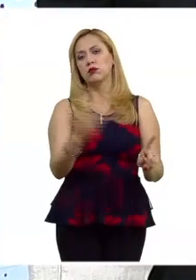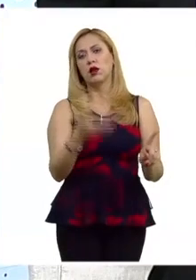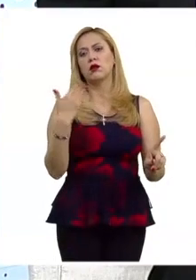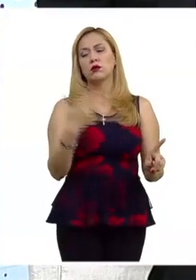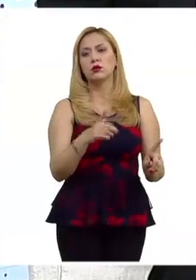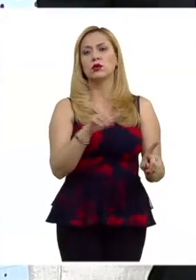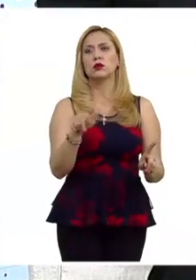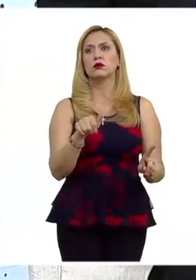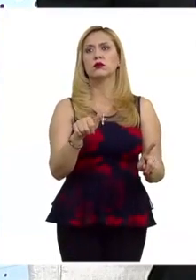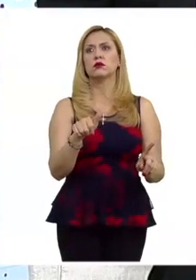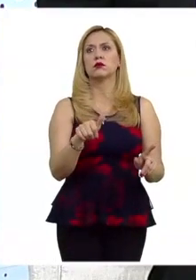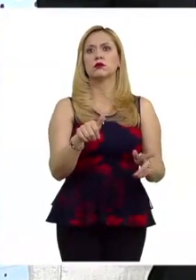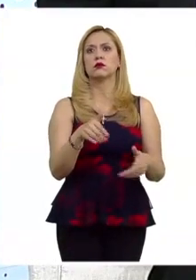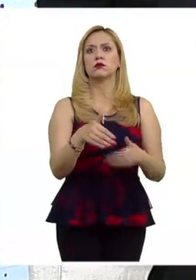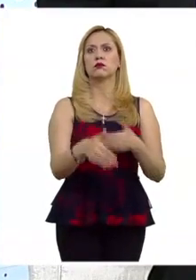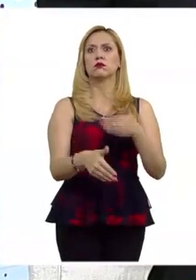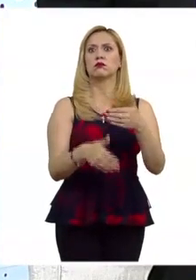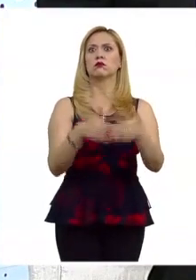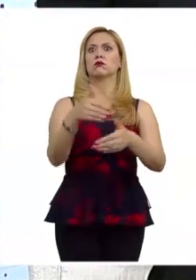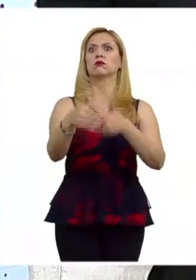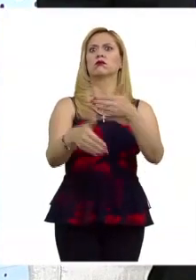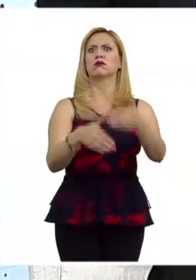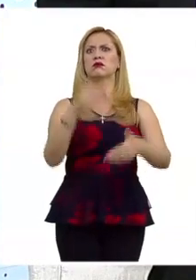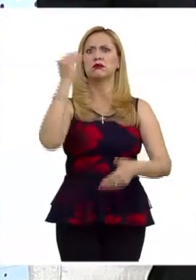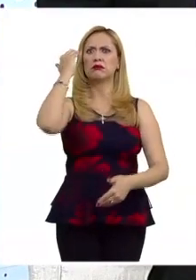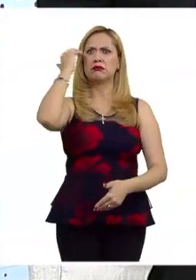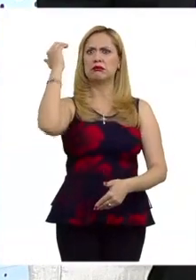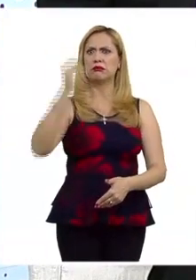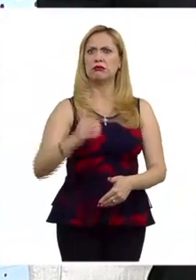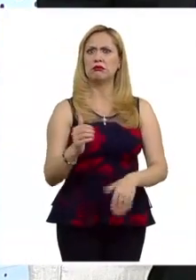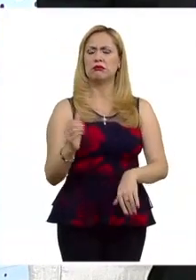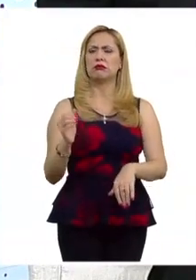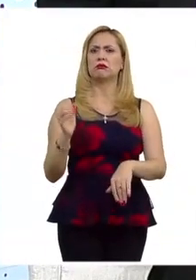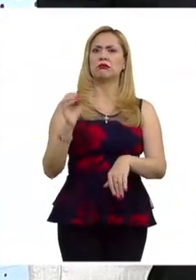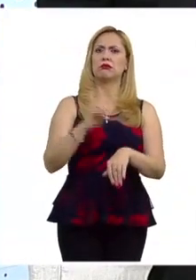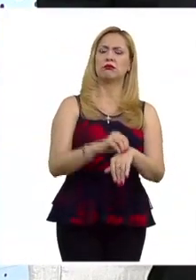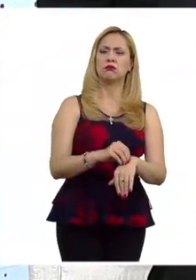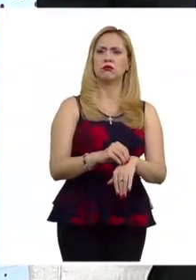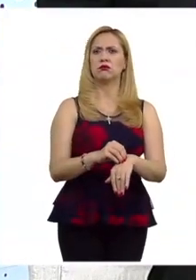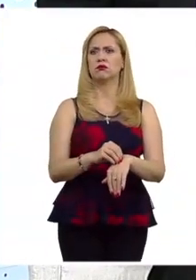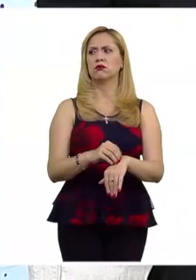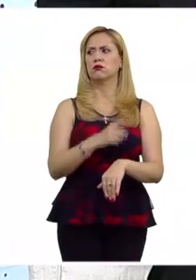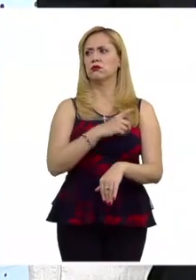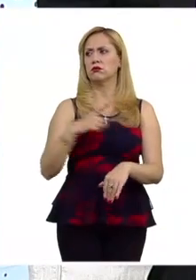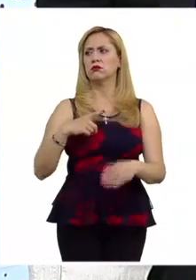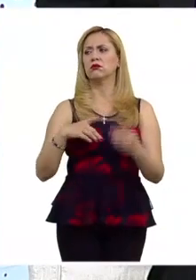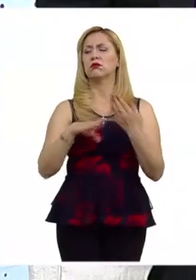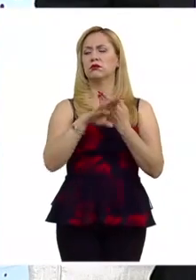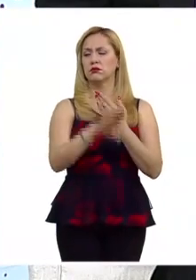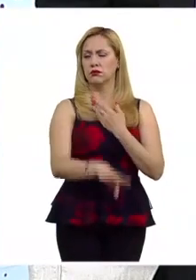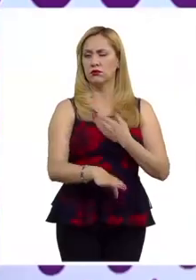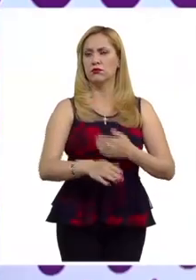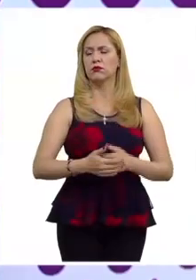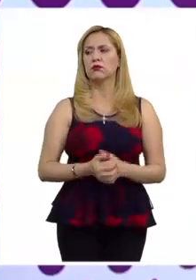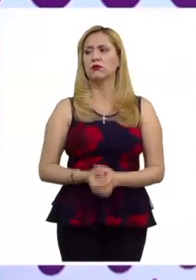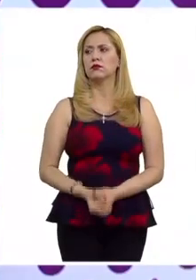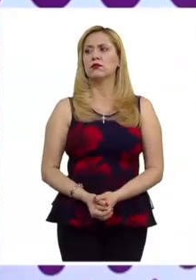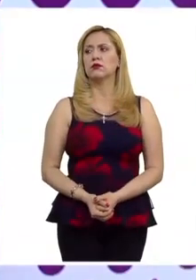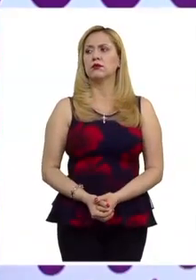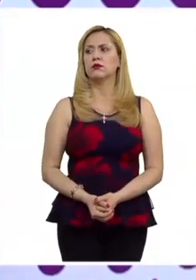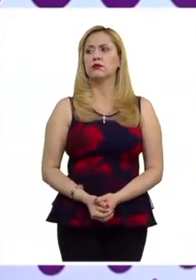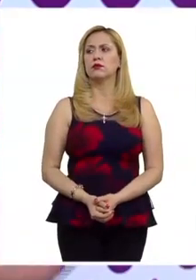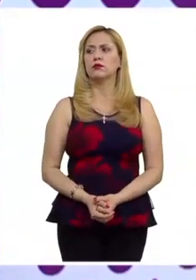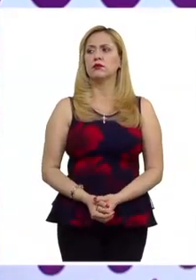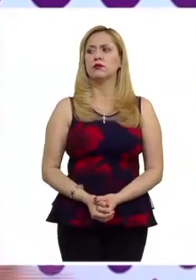lleva a materializarse en actos concretos que deben evitarse. Claro, o sea, nos lleva